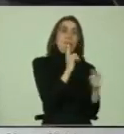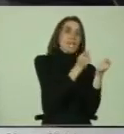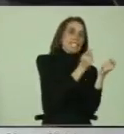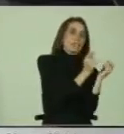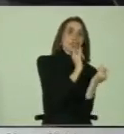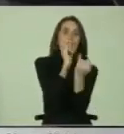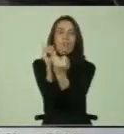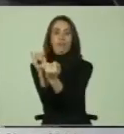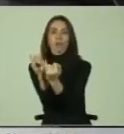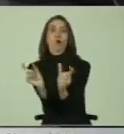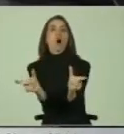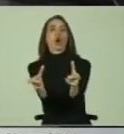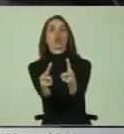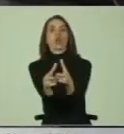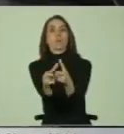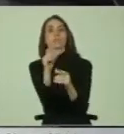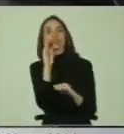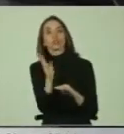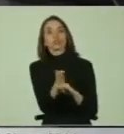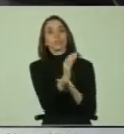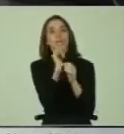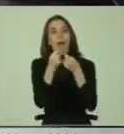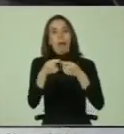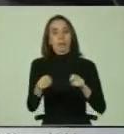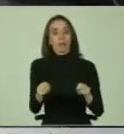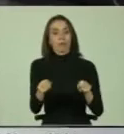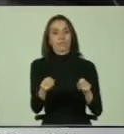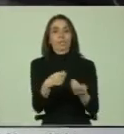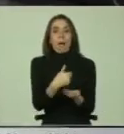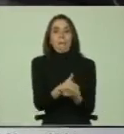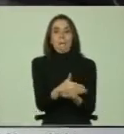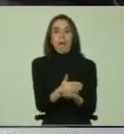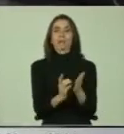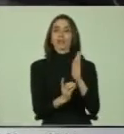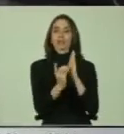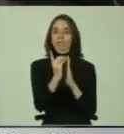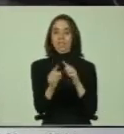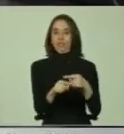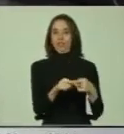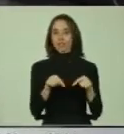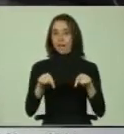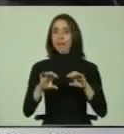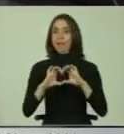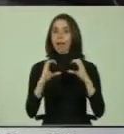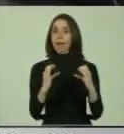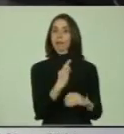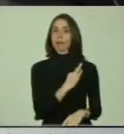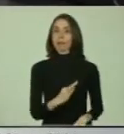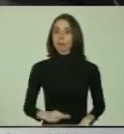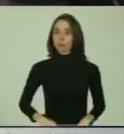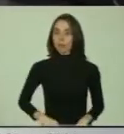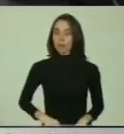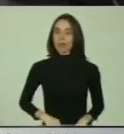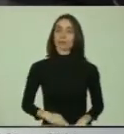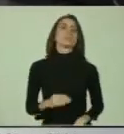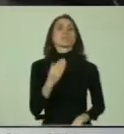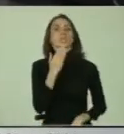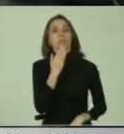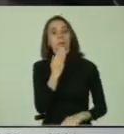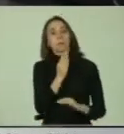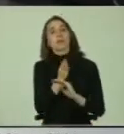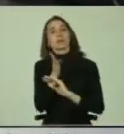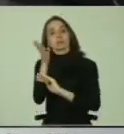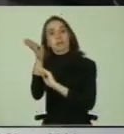por intermedio de la Comisión de Superación de la Pobreza y Planificación y Desarrollo Social de la Cámara de Diputados y también ante el